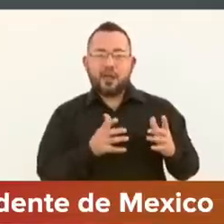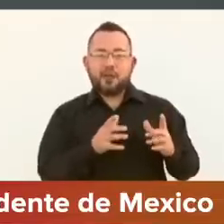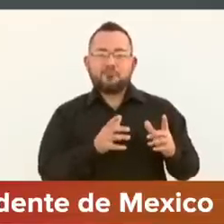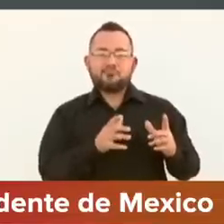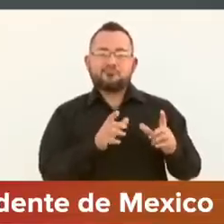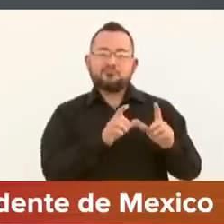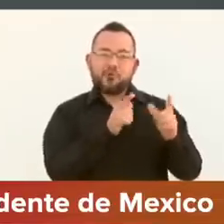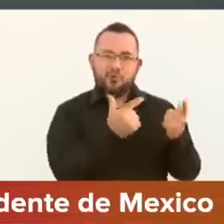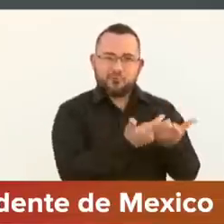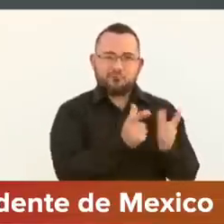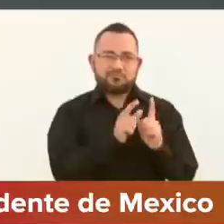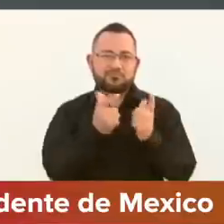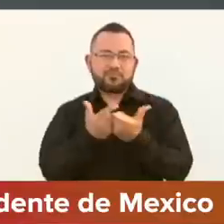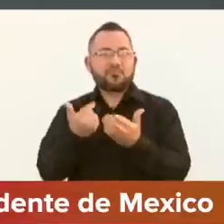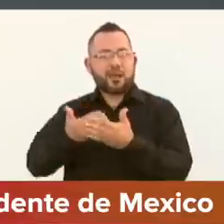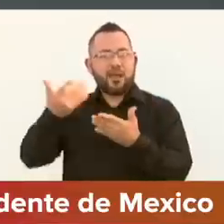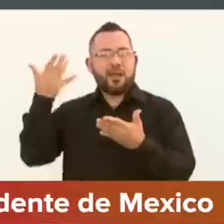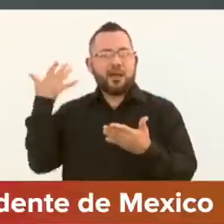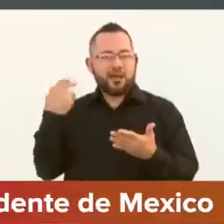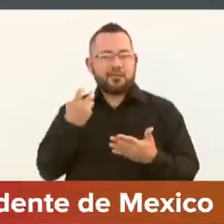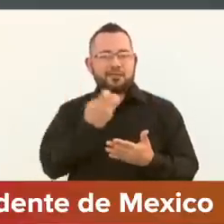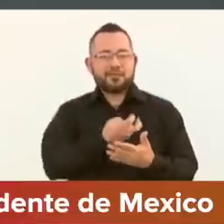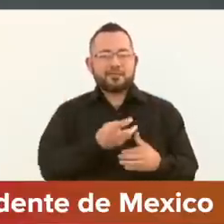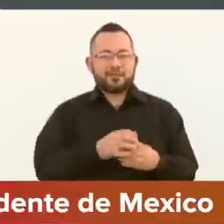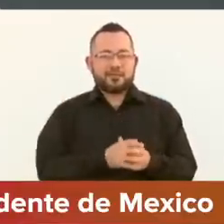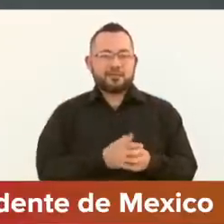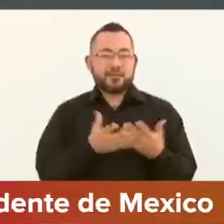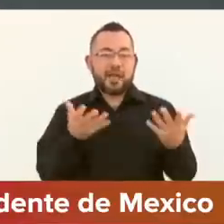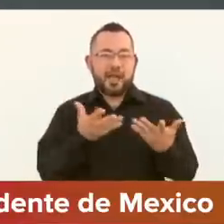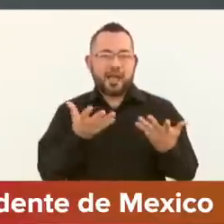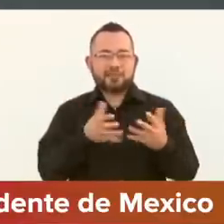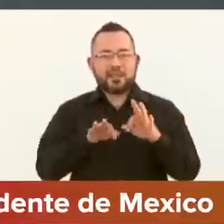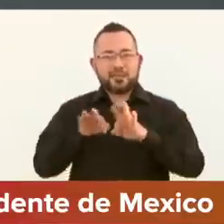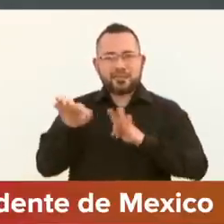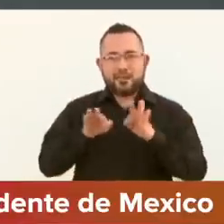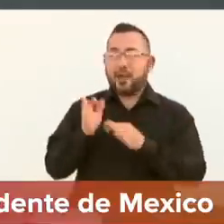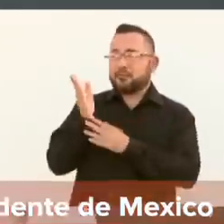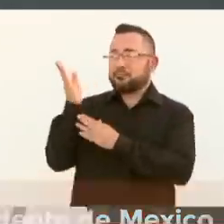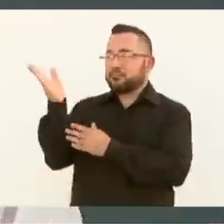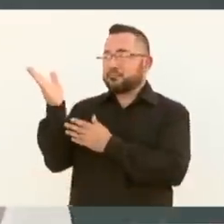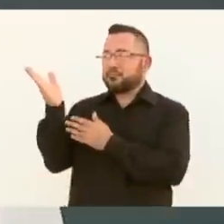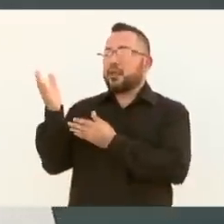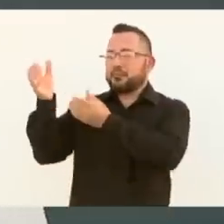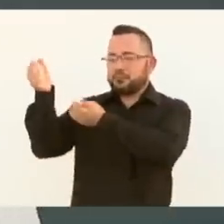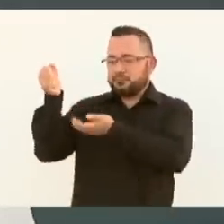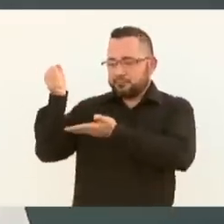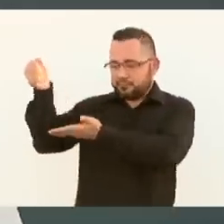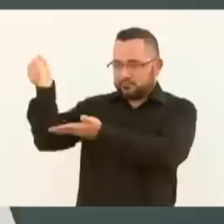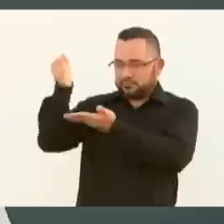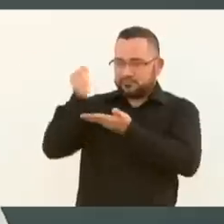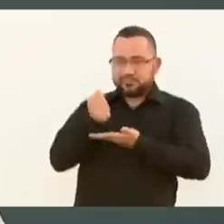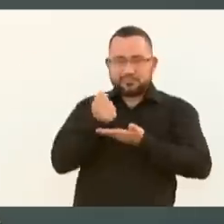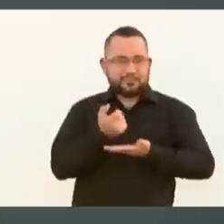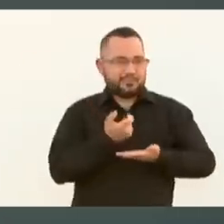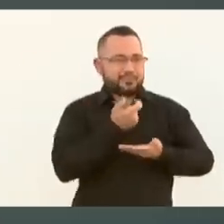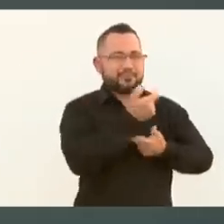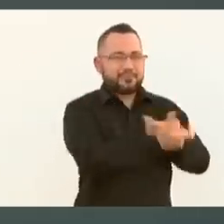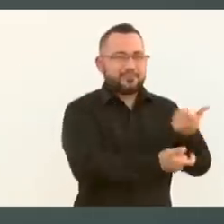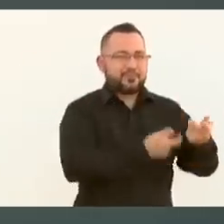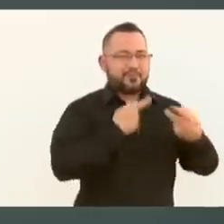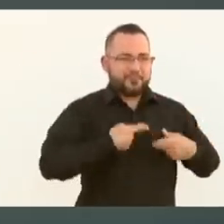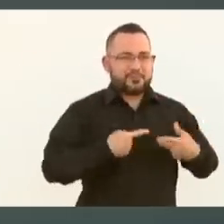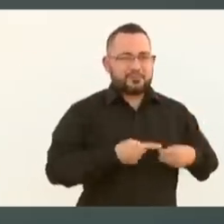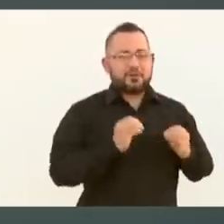antes hacían este trabajo de gestión, intermediación, que organizaciones